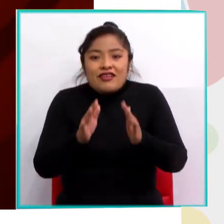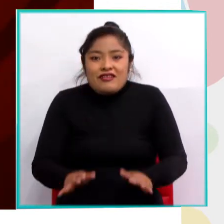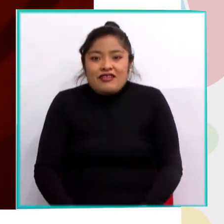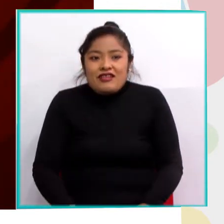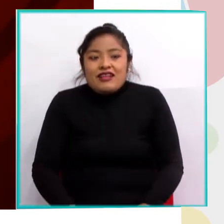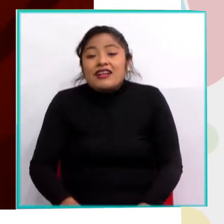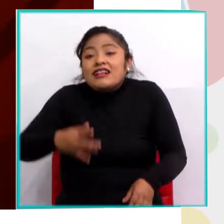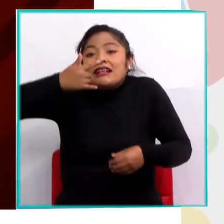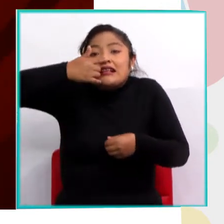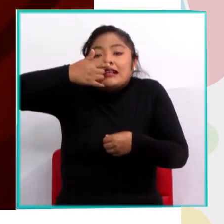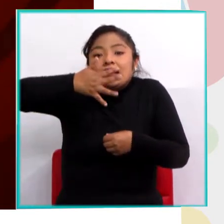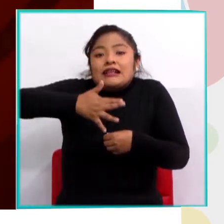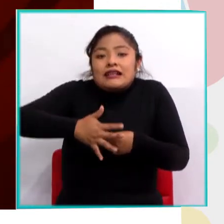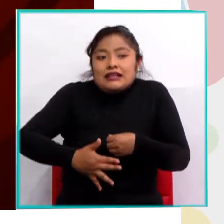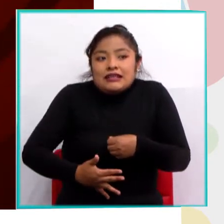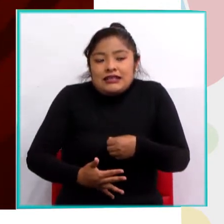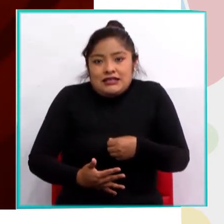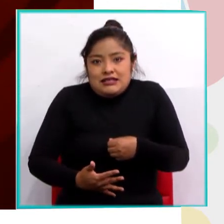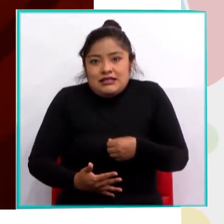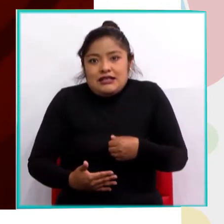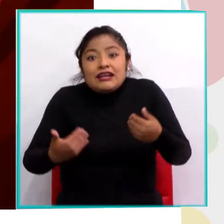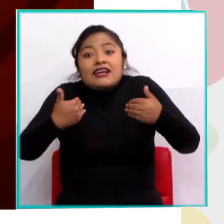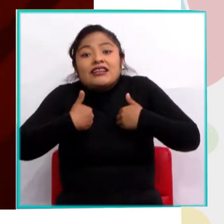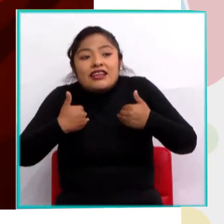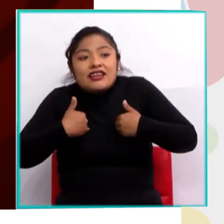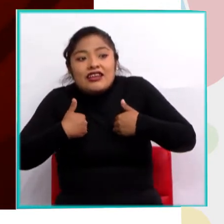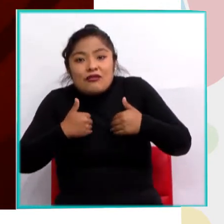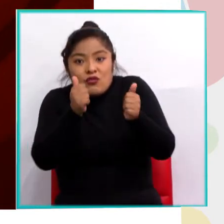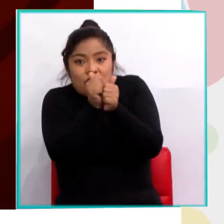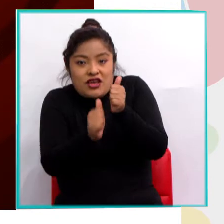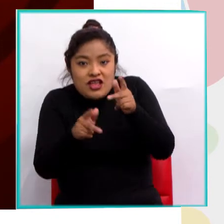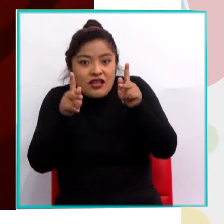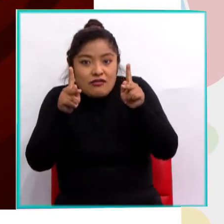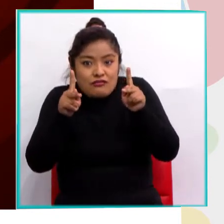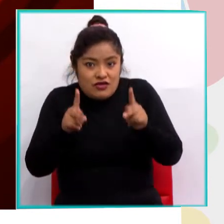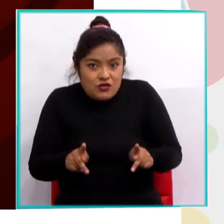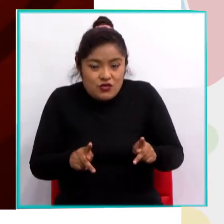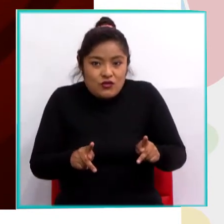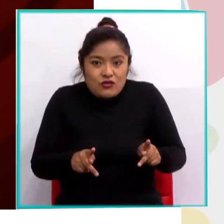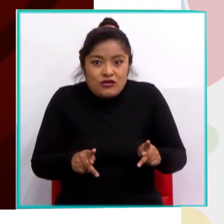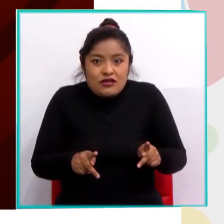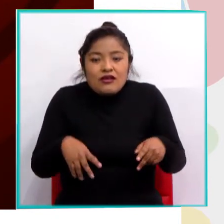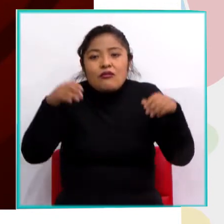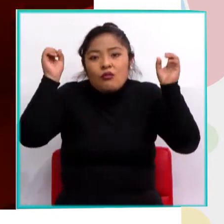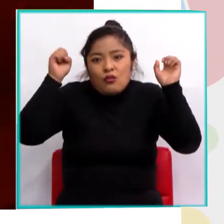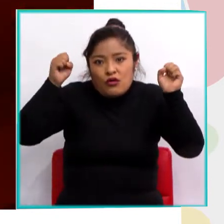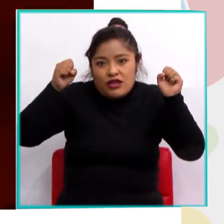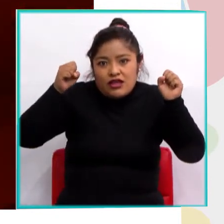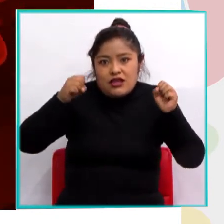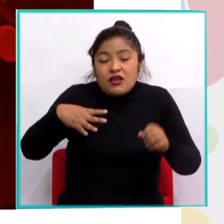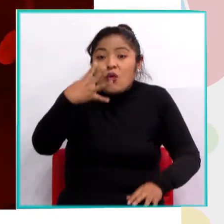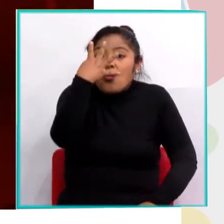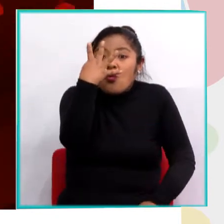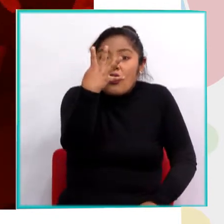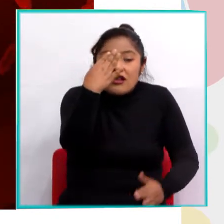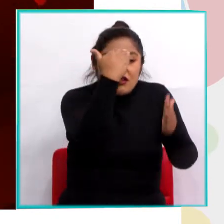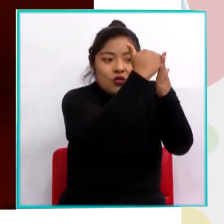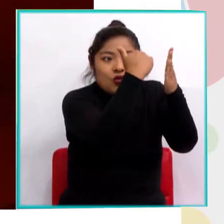de sangre. El tipo de sangre que nosotros podemos tener pueden ser cuatro.